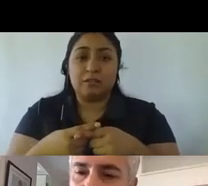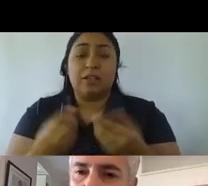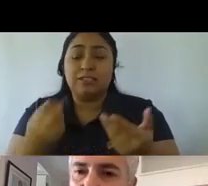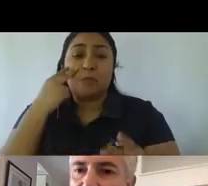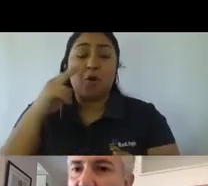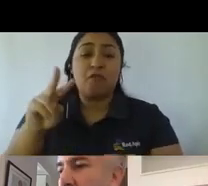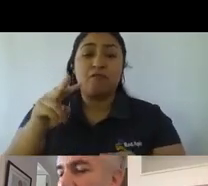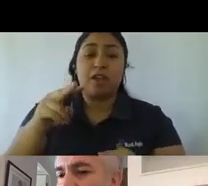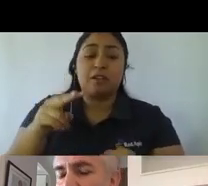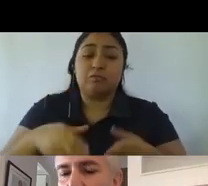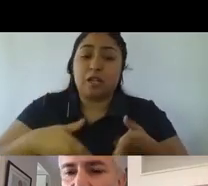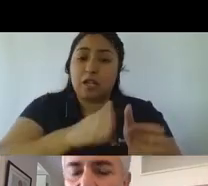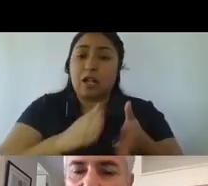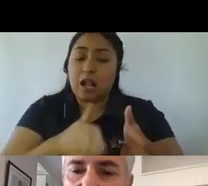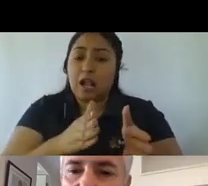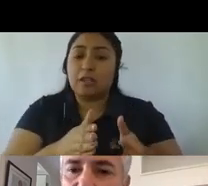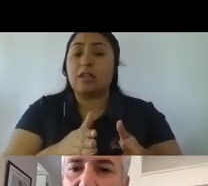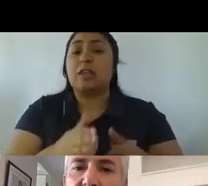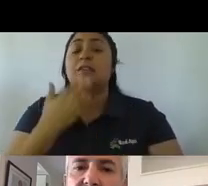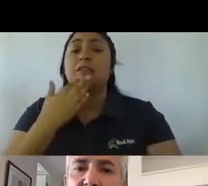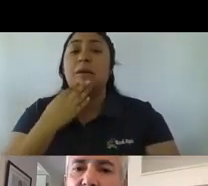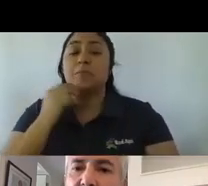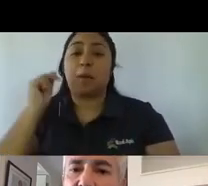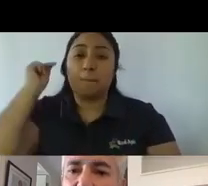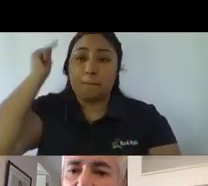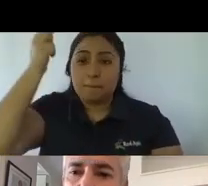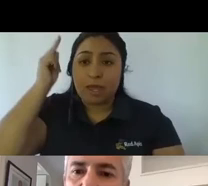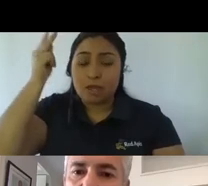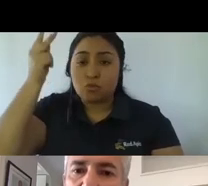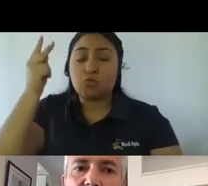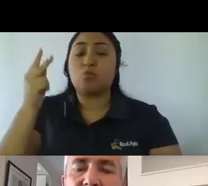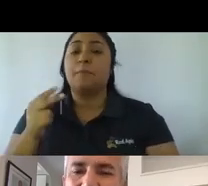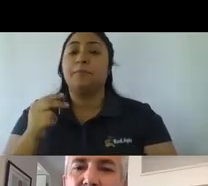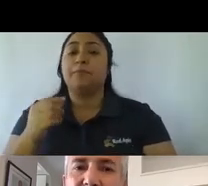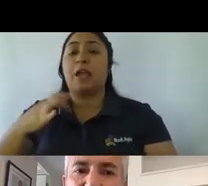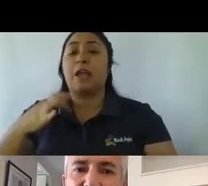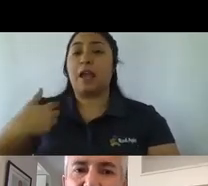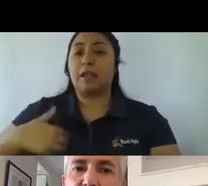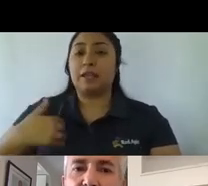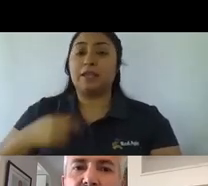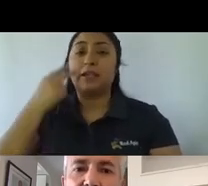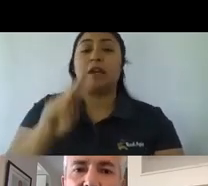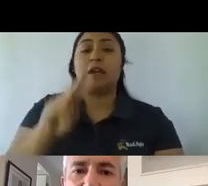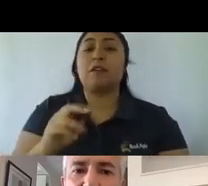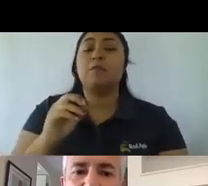tres presidentes en una semana, basta mirar lo que sucede en Argentina y nosotros nos damos cuenta de que hay un escenario